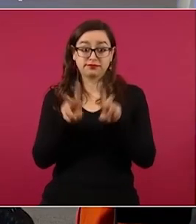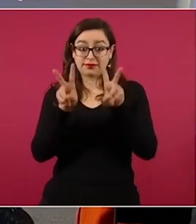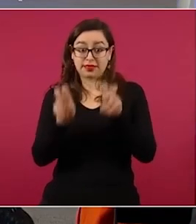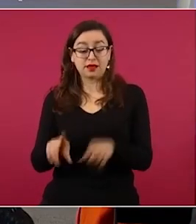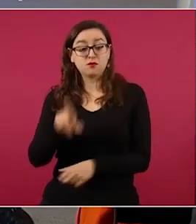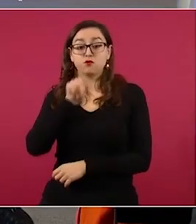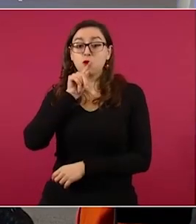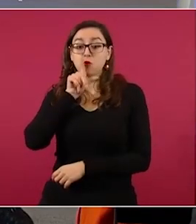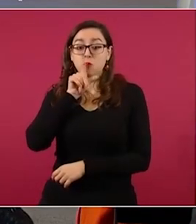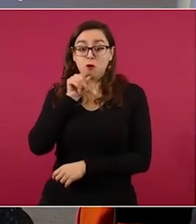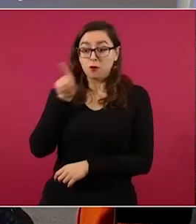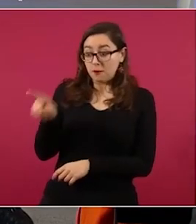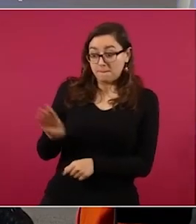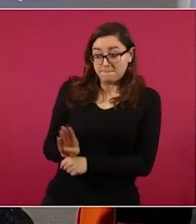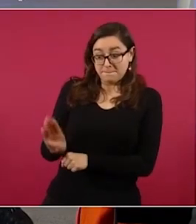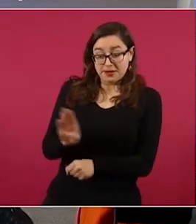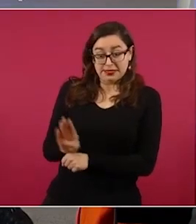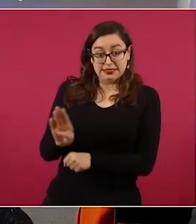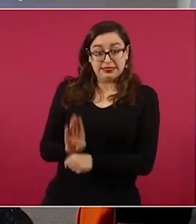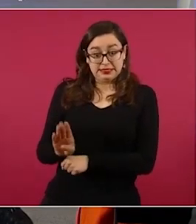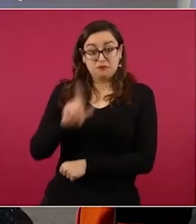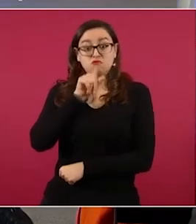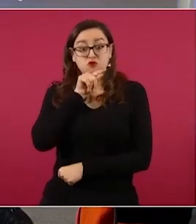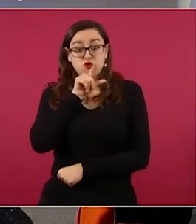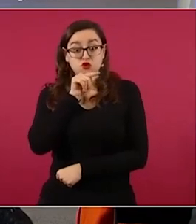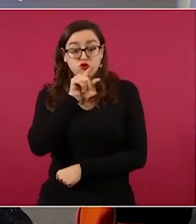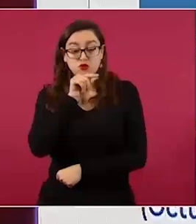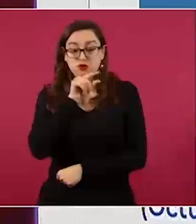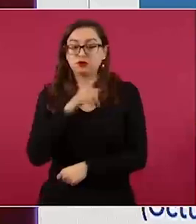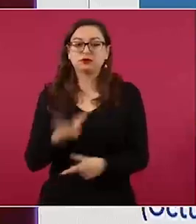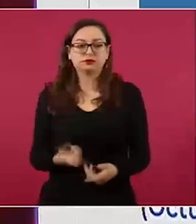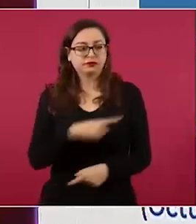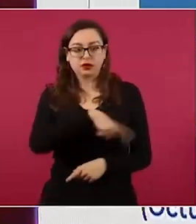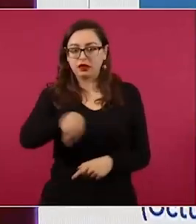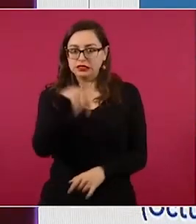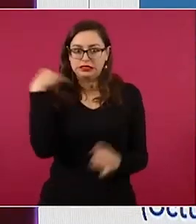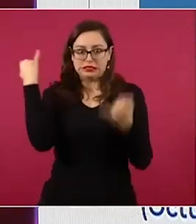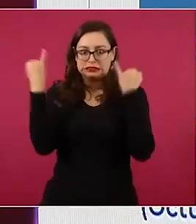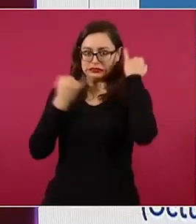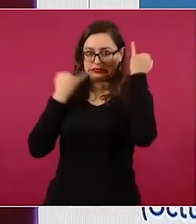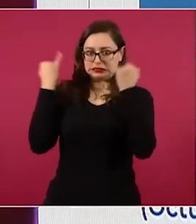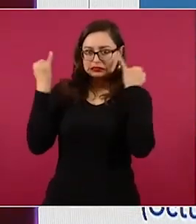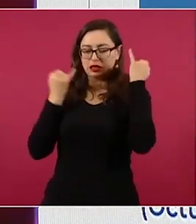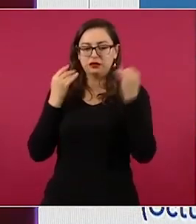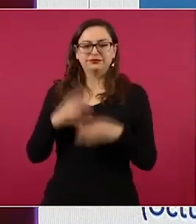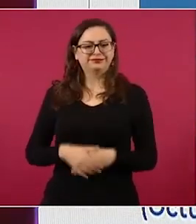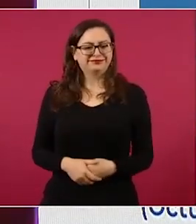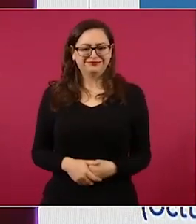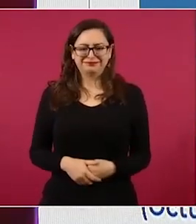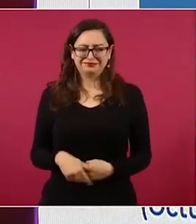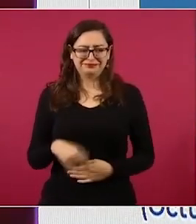y así en otros casos.